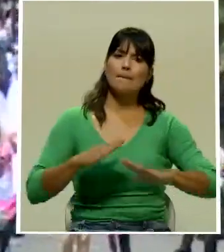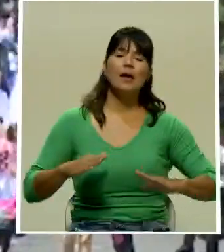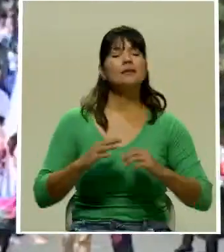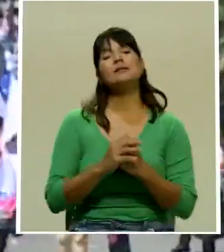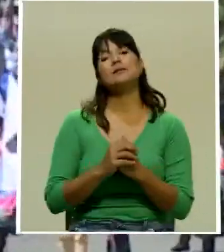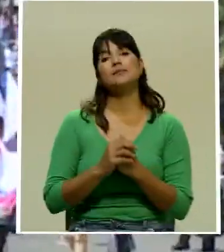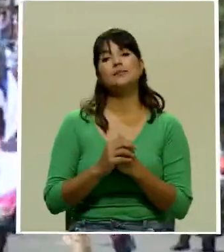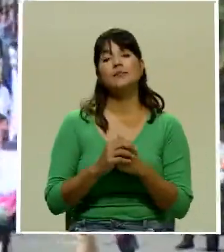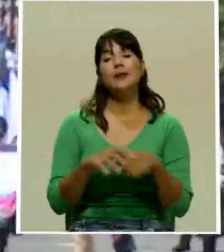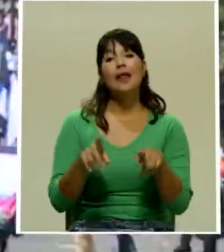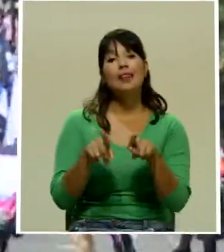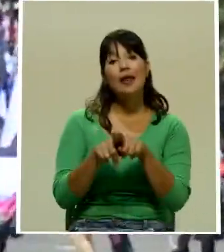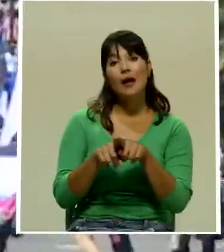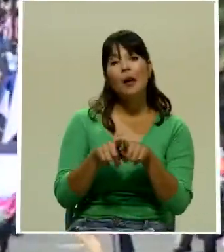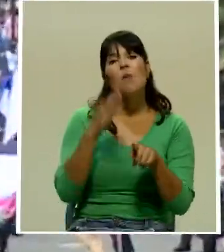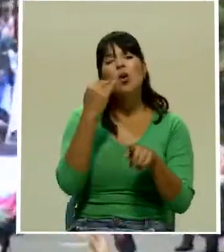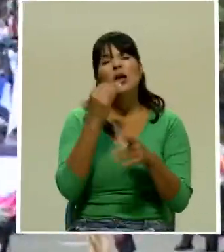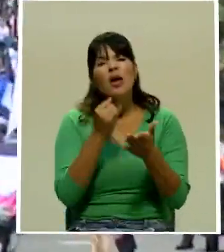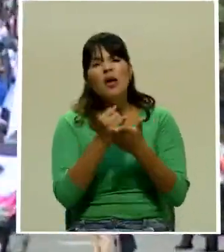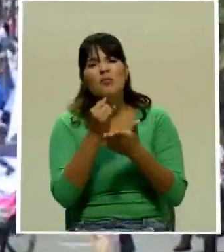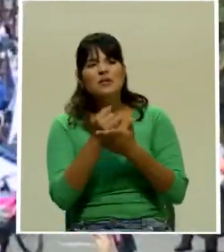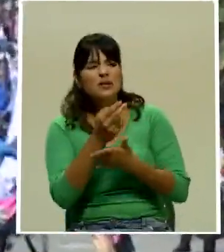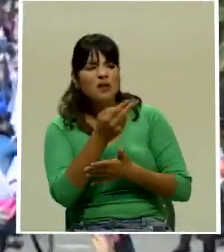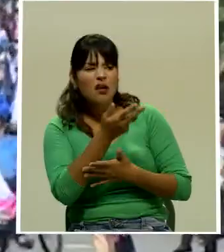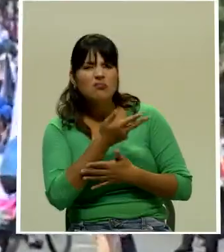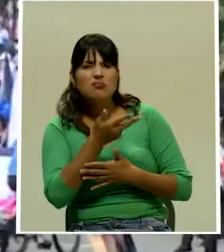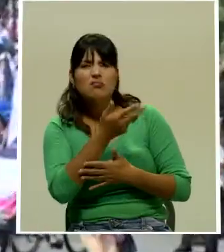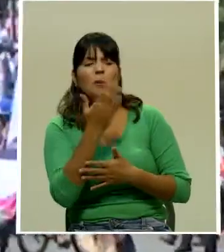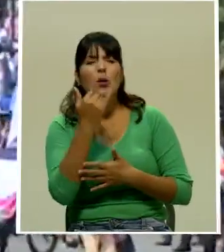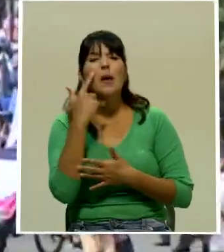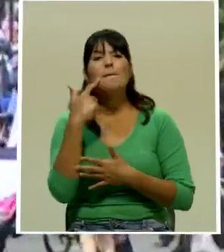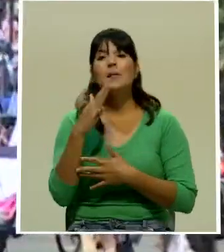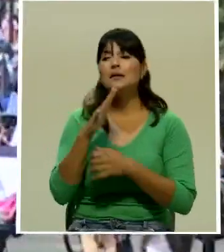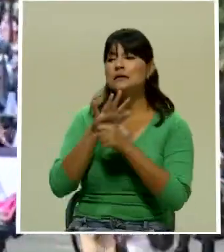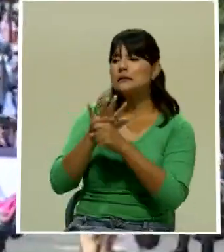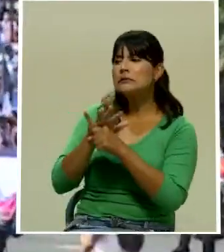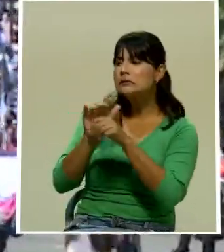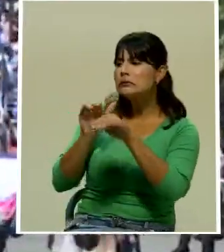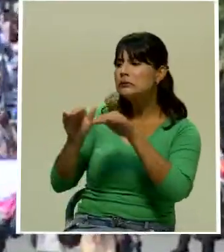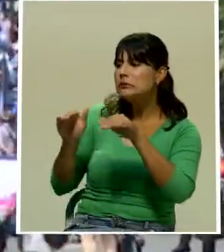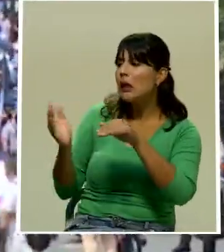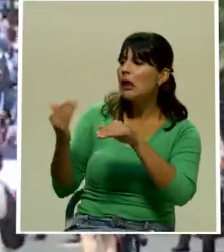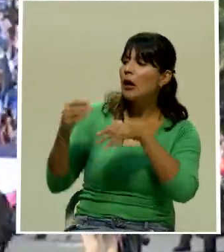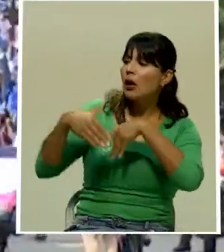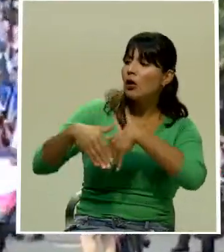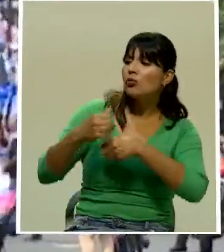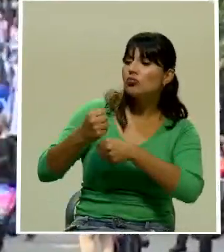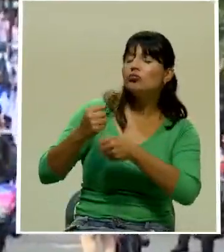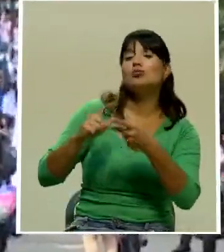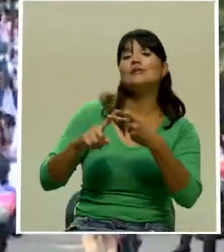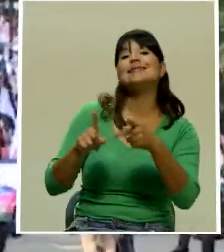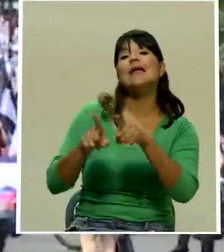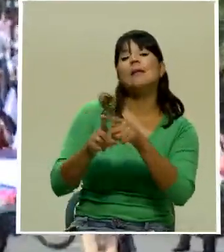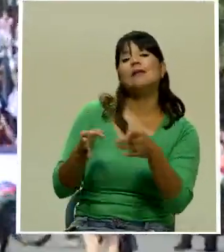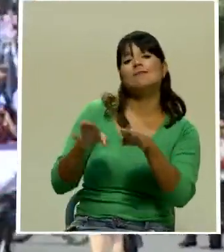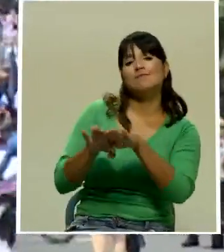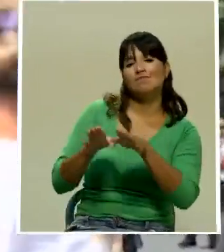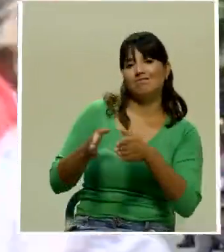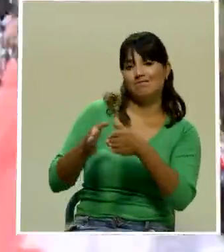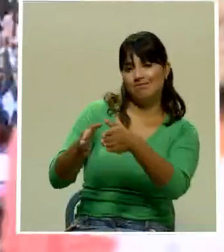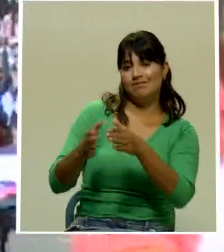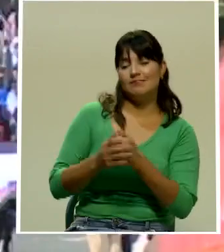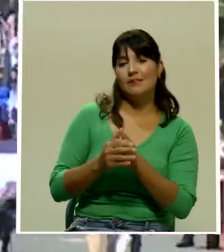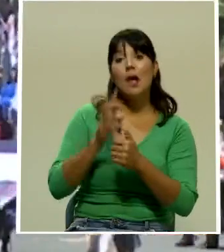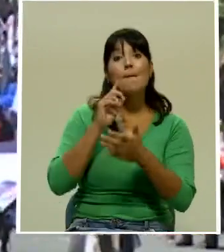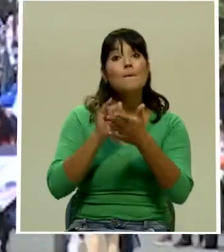A ellos los investigan por los presuntos delitos de instigación pública y obstrucción de vía, y por eso el Ministerio Público